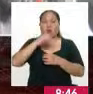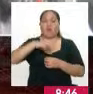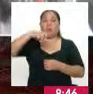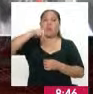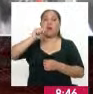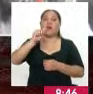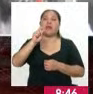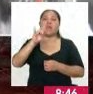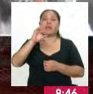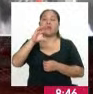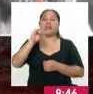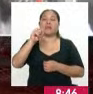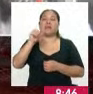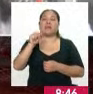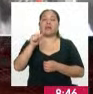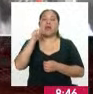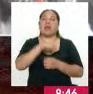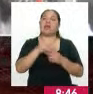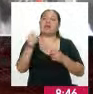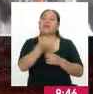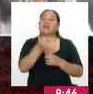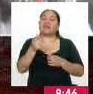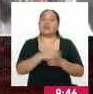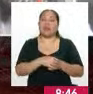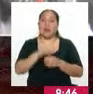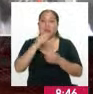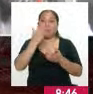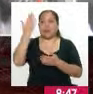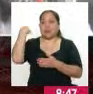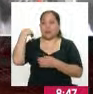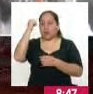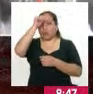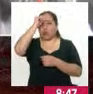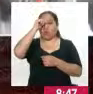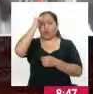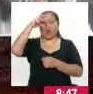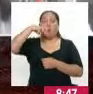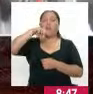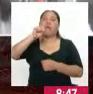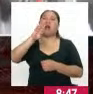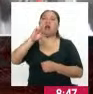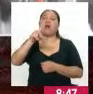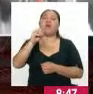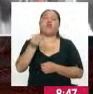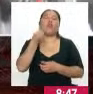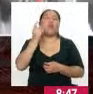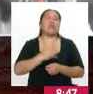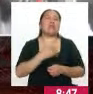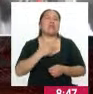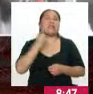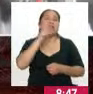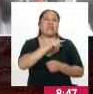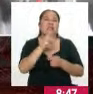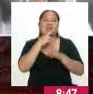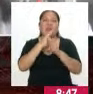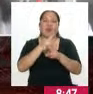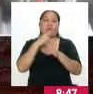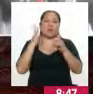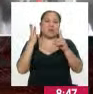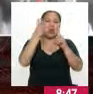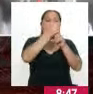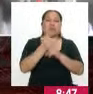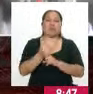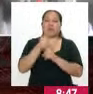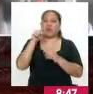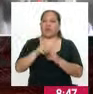ha hecho respecto de lo que ha sido esta contienda electoral el pasado domingo. Pablo, ¿cuál es tu sentir respecto de estos resultados alcanzados?